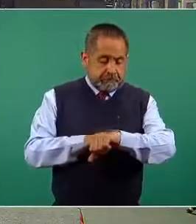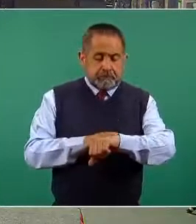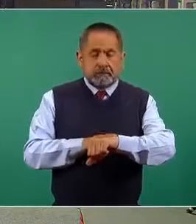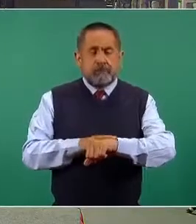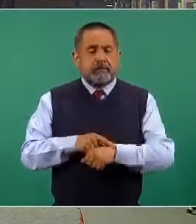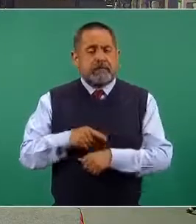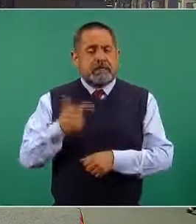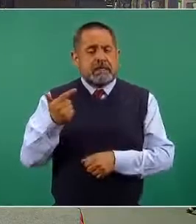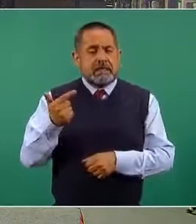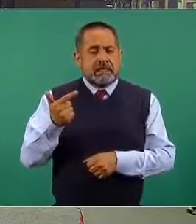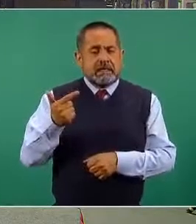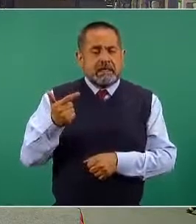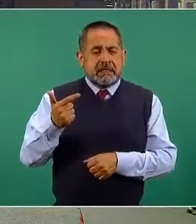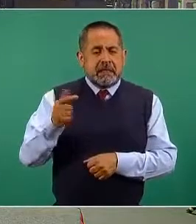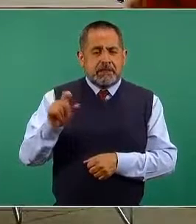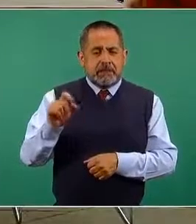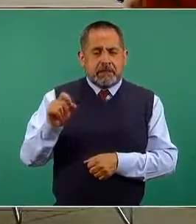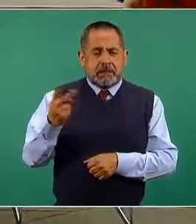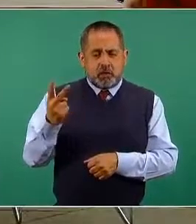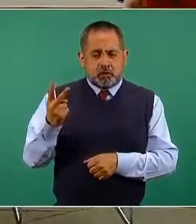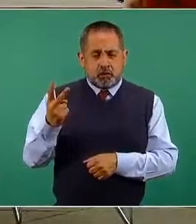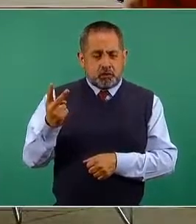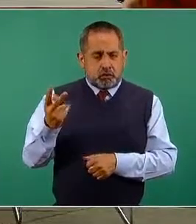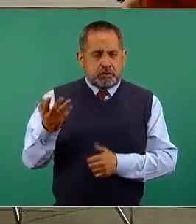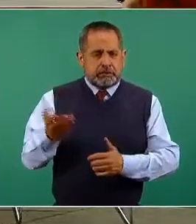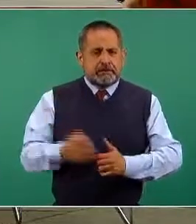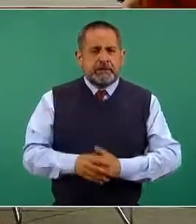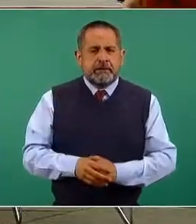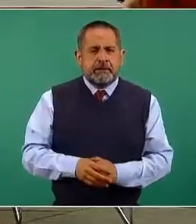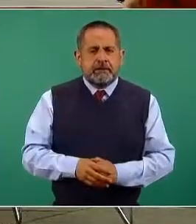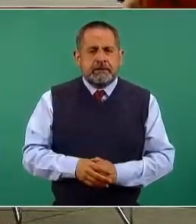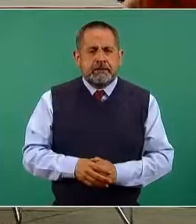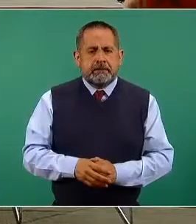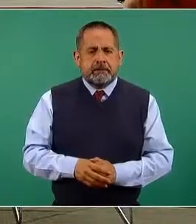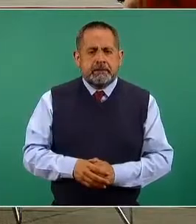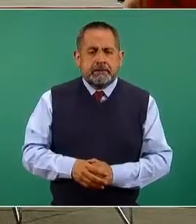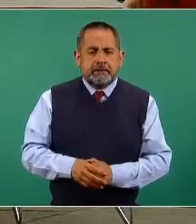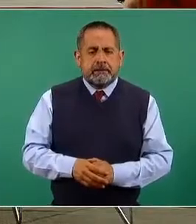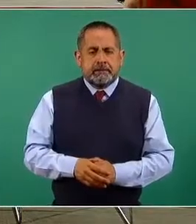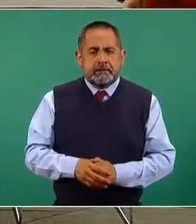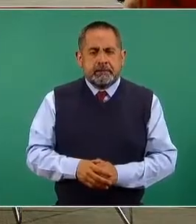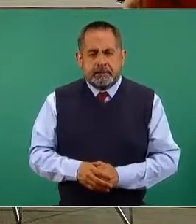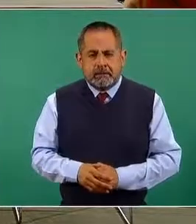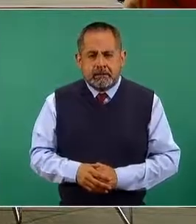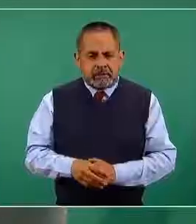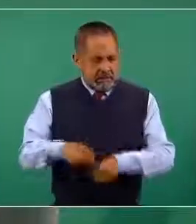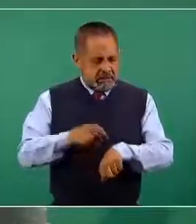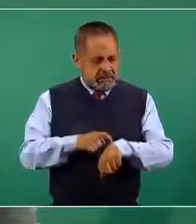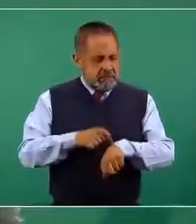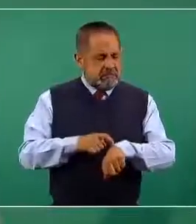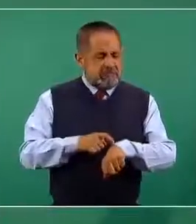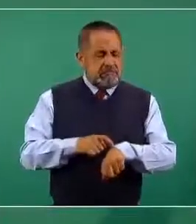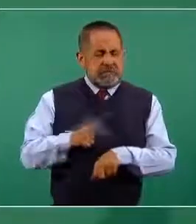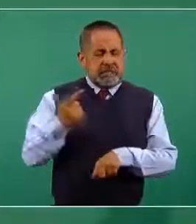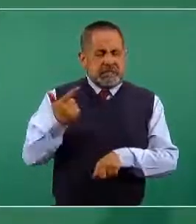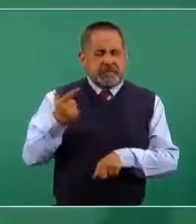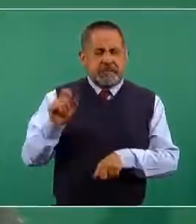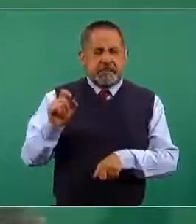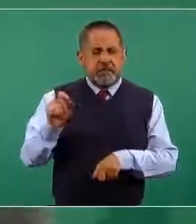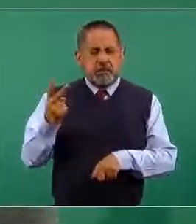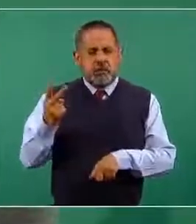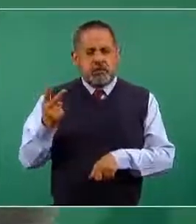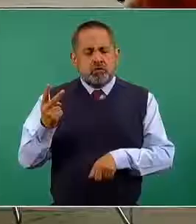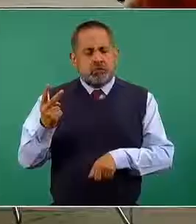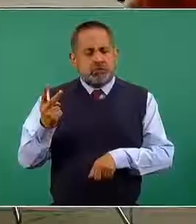.22, son las 19.22